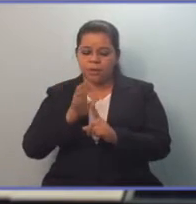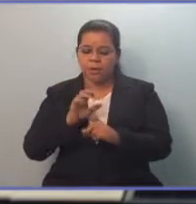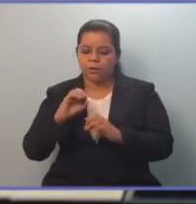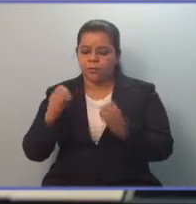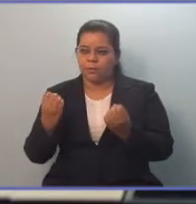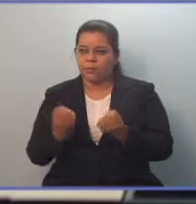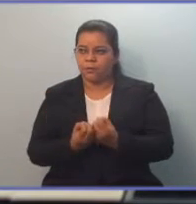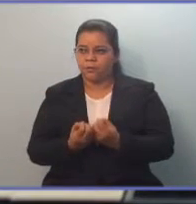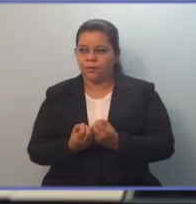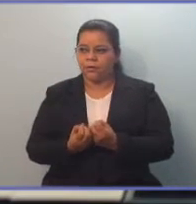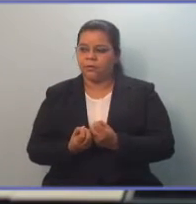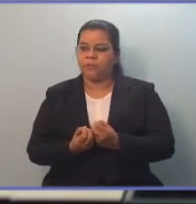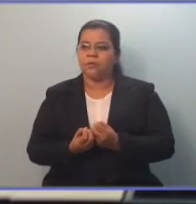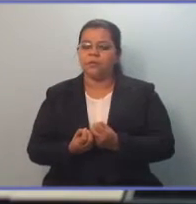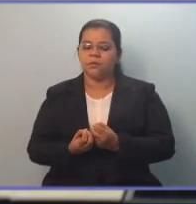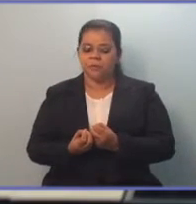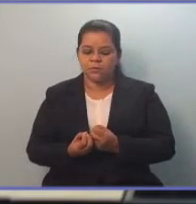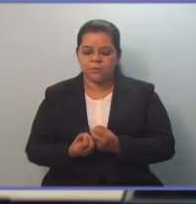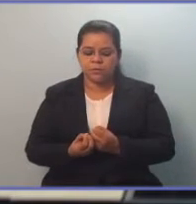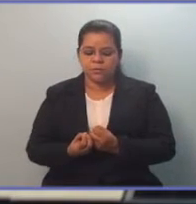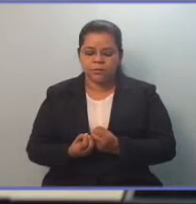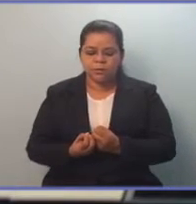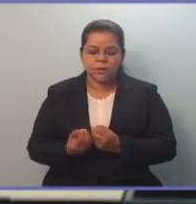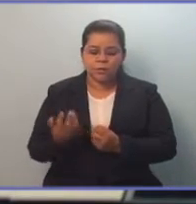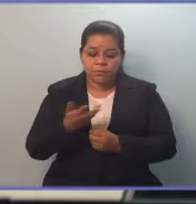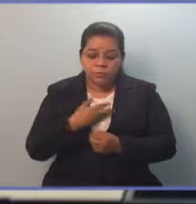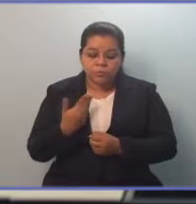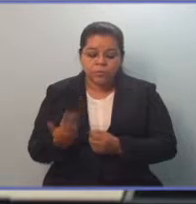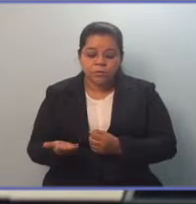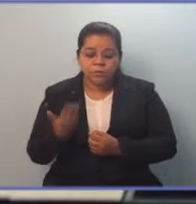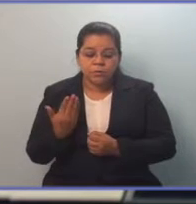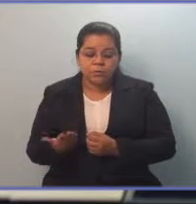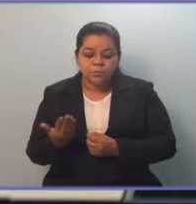Si estamos divididos,